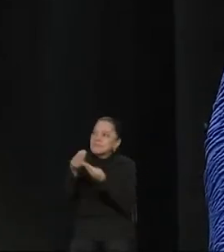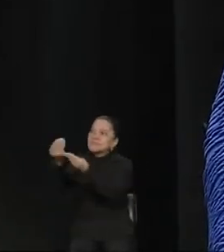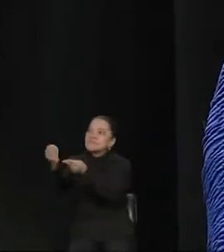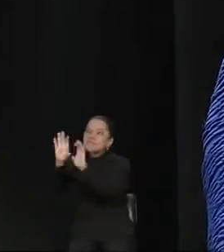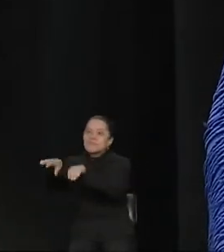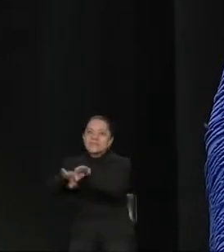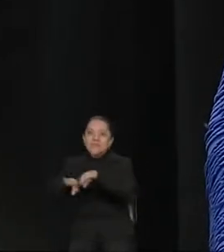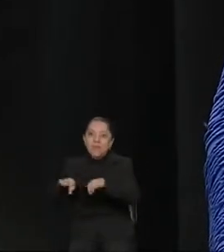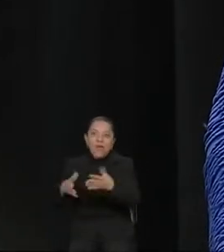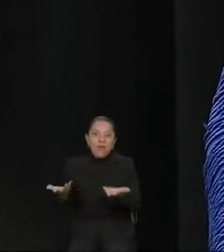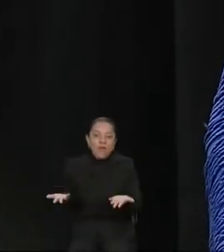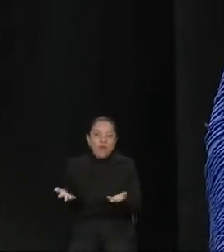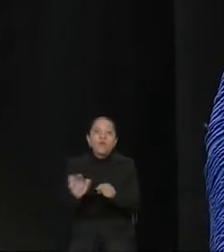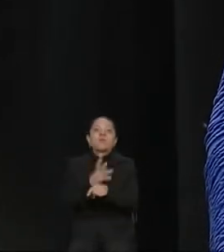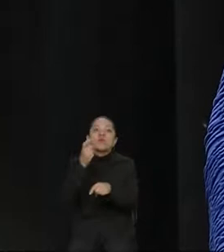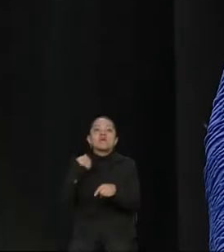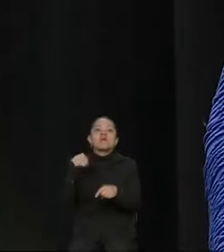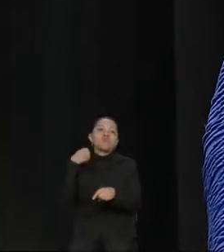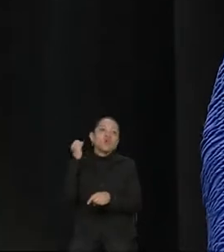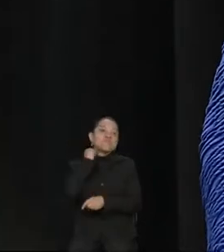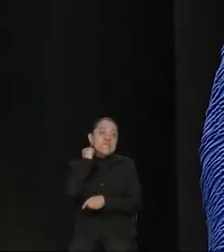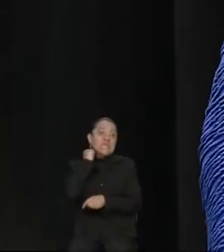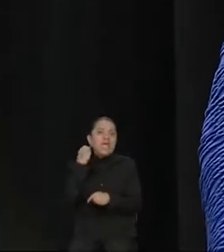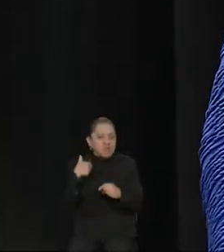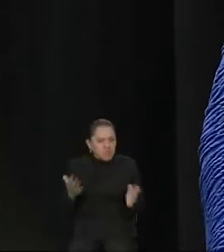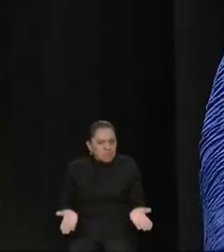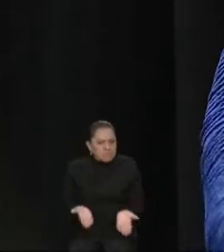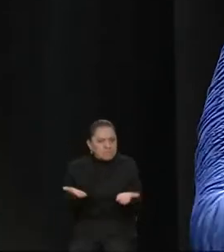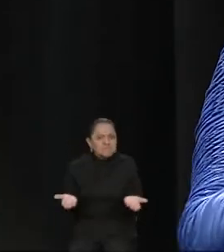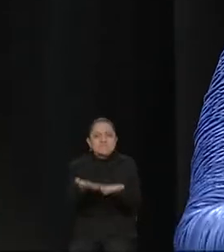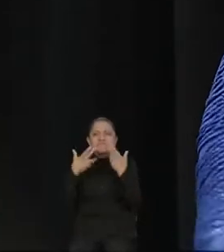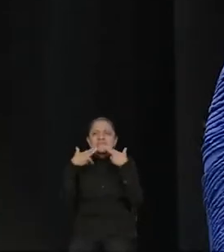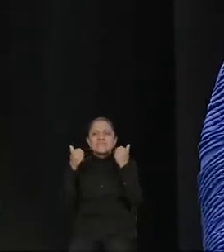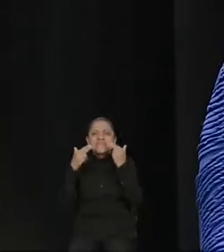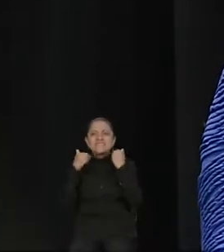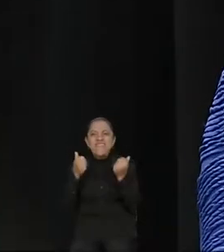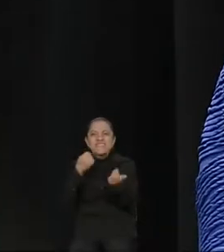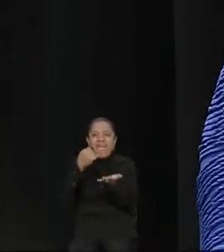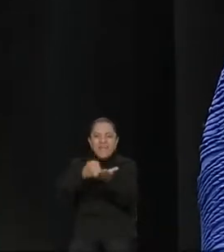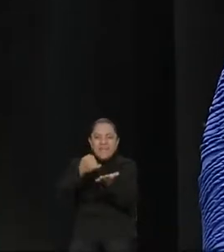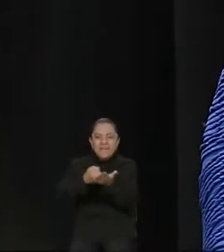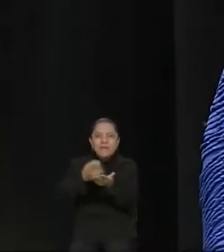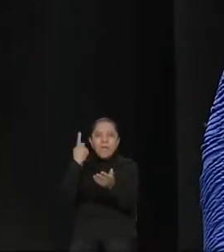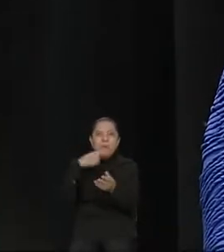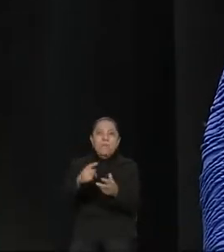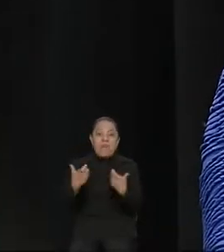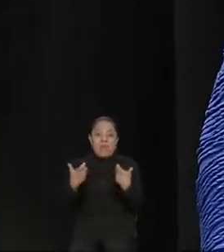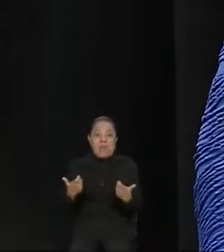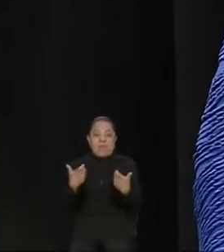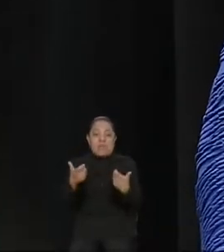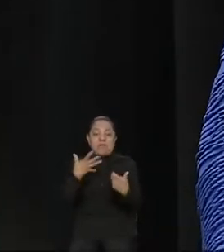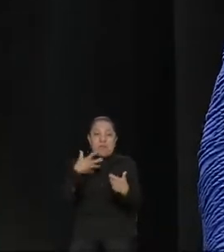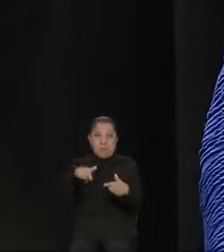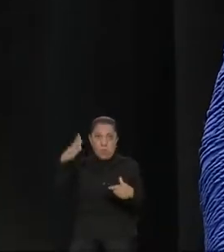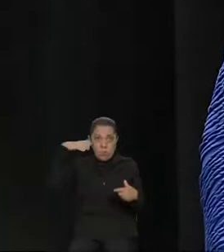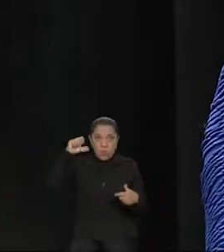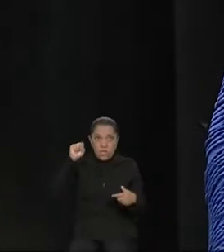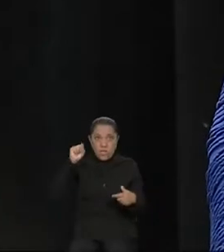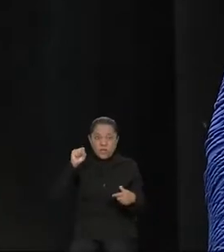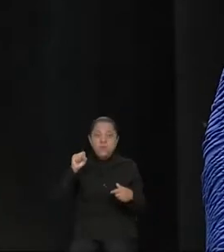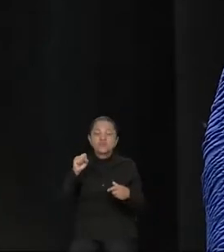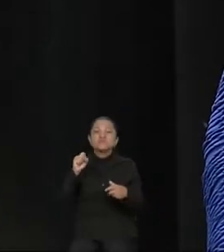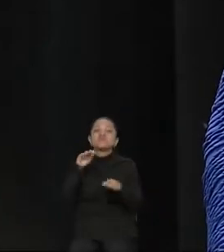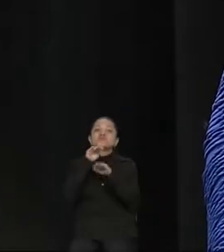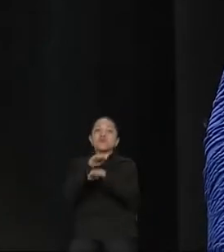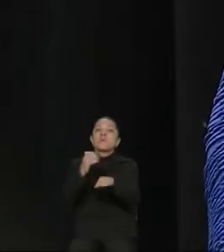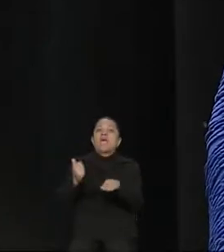promoviendo incentivos fiscales para aprovechar toda la riqueza que tiene Morelos en materia de aprovechamiento de